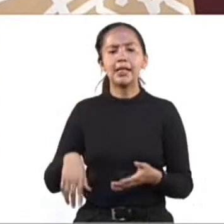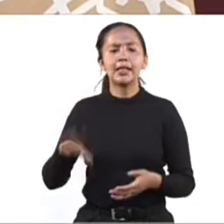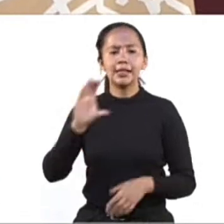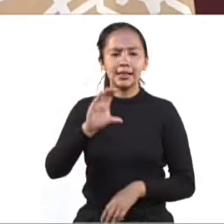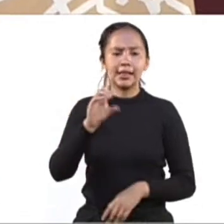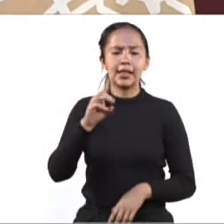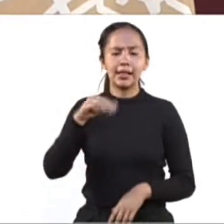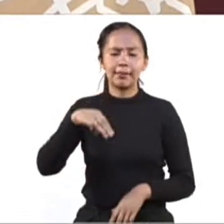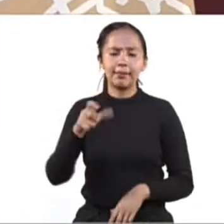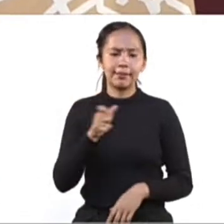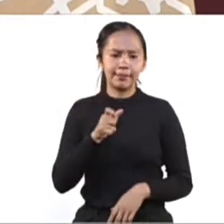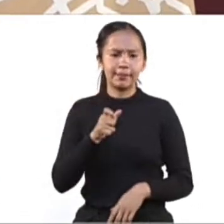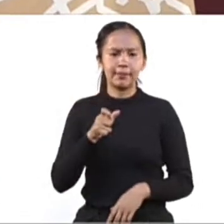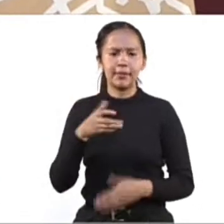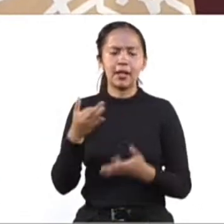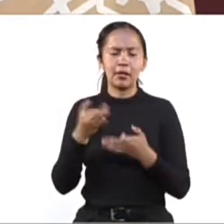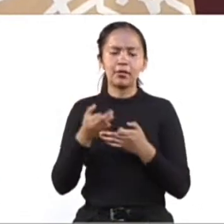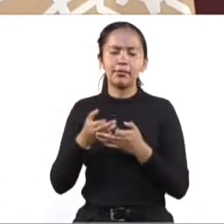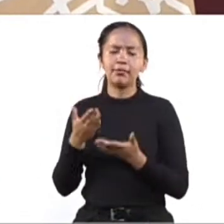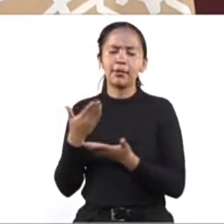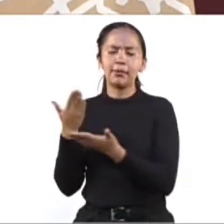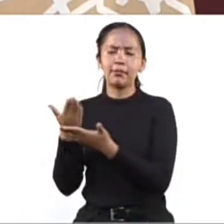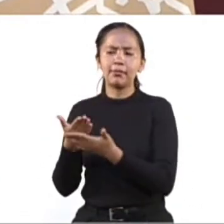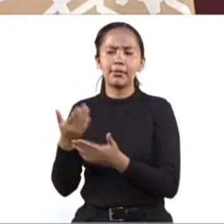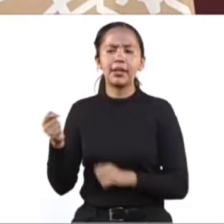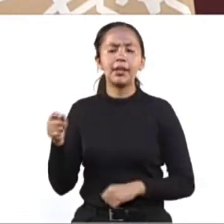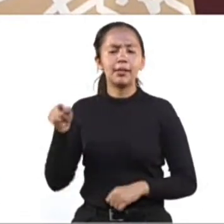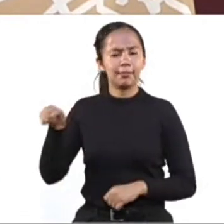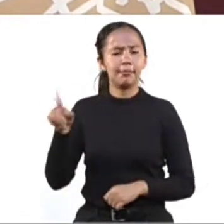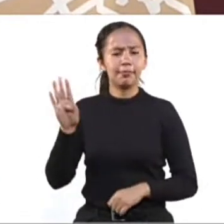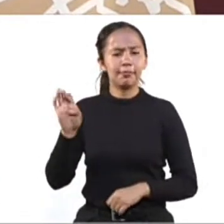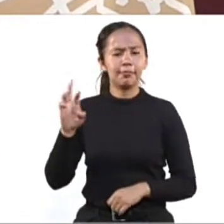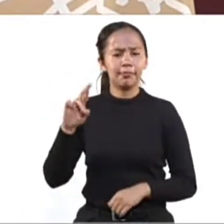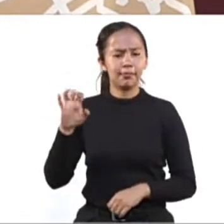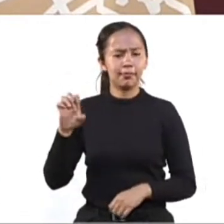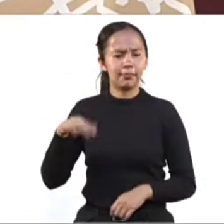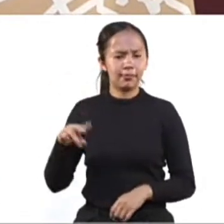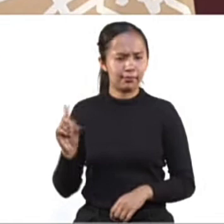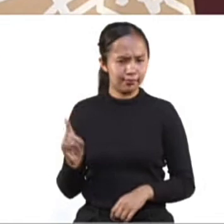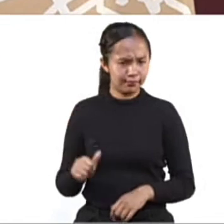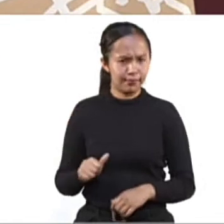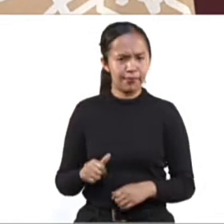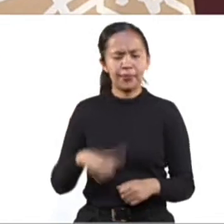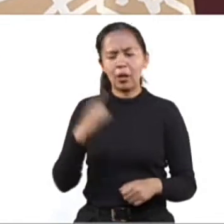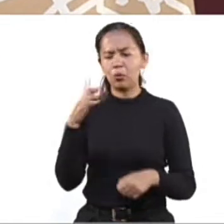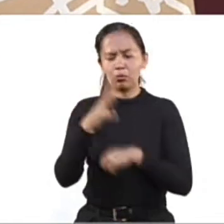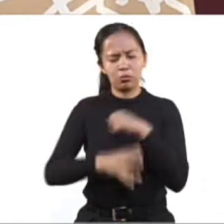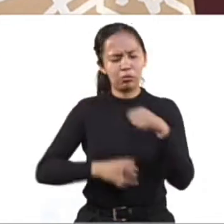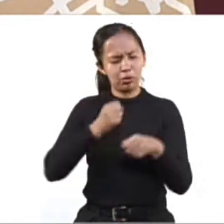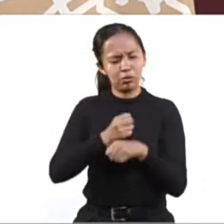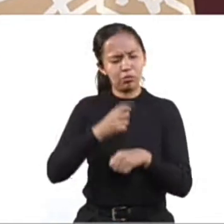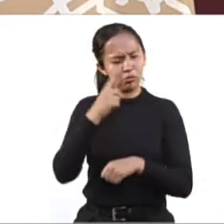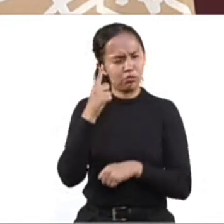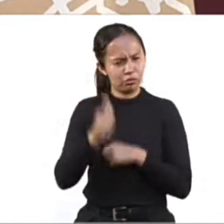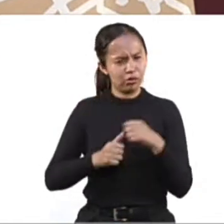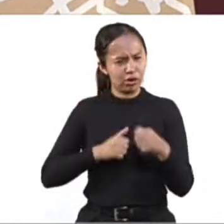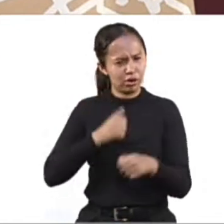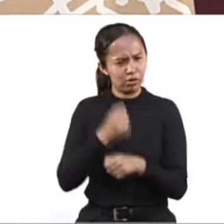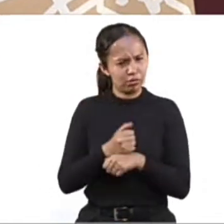que lo va a presentar Brenda, después de un año de negociaciones y bueno,